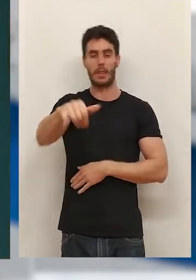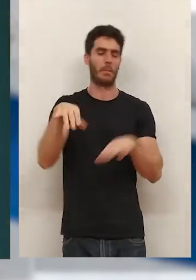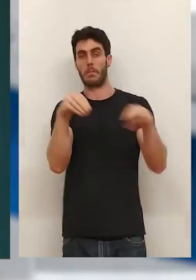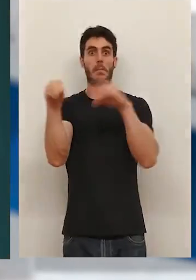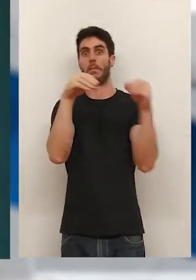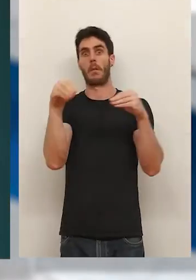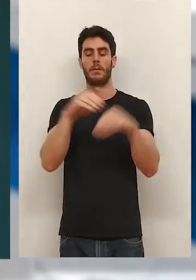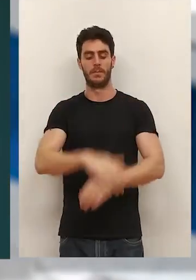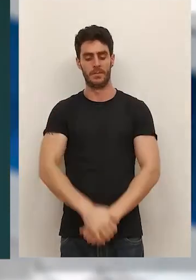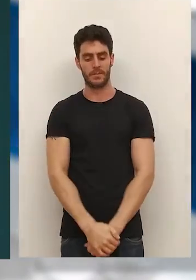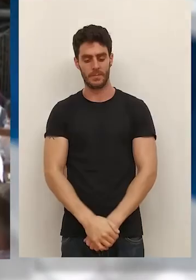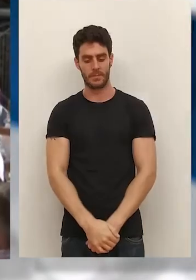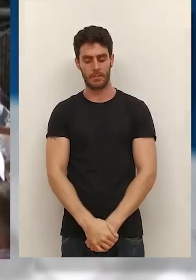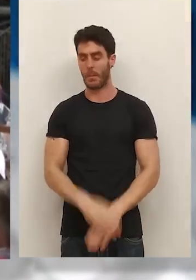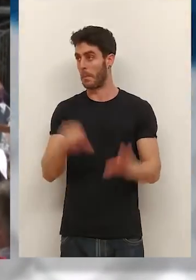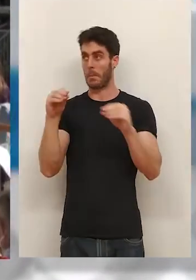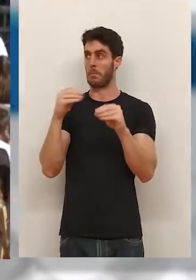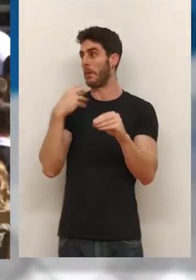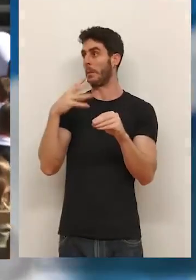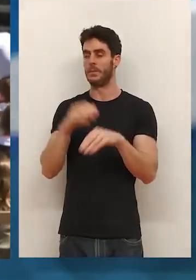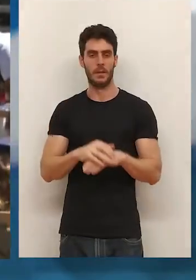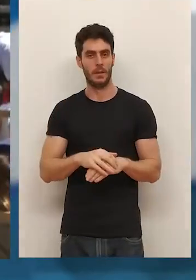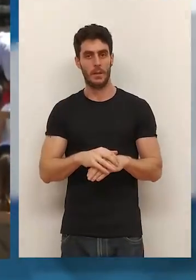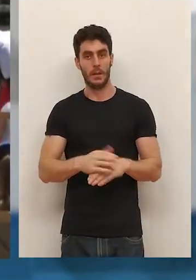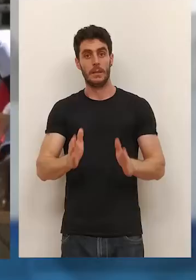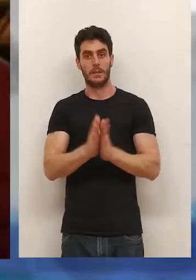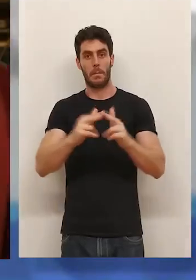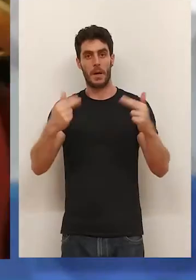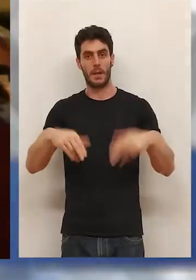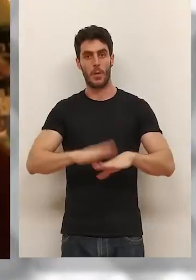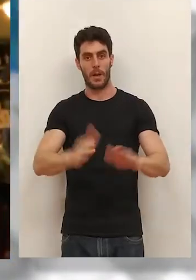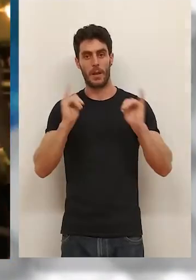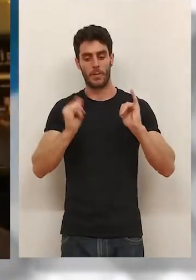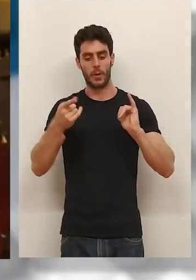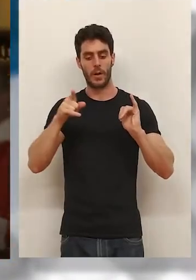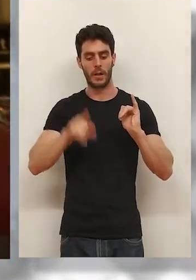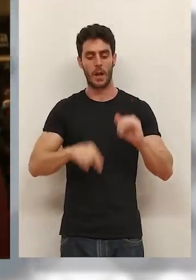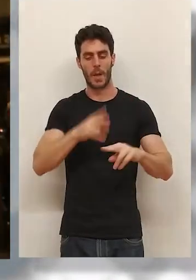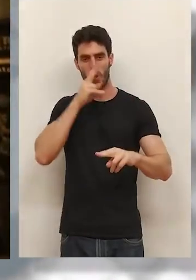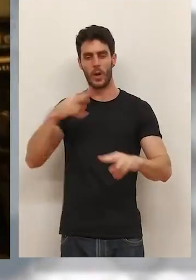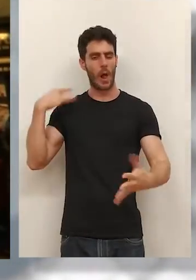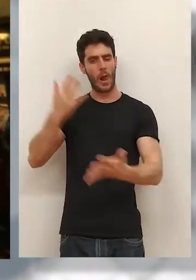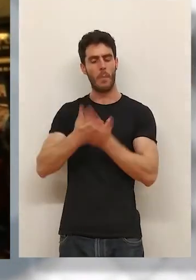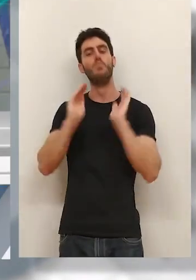Hola, amiguitos, ¿qué tal estáis? Un San Mateo para disfrutar y recuperar el tiempo perdido.